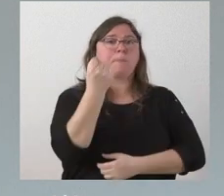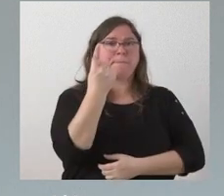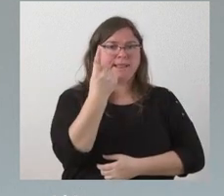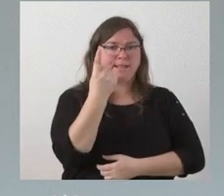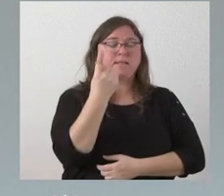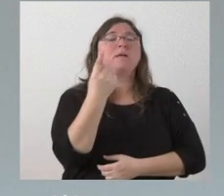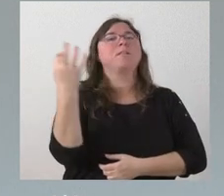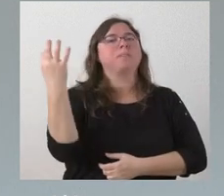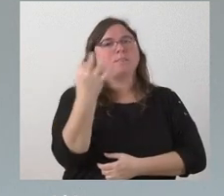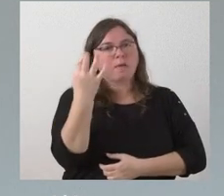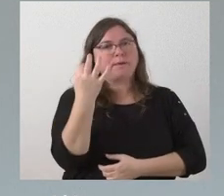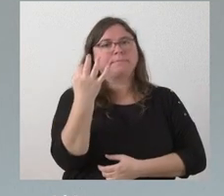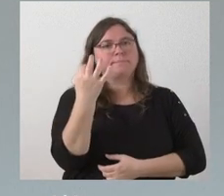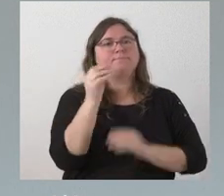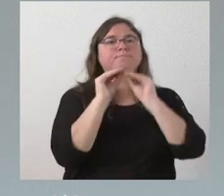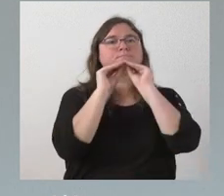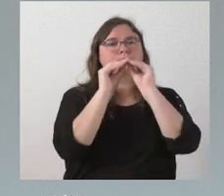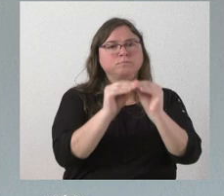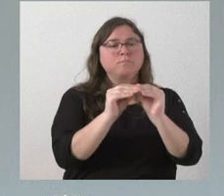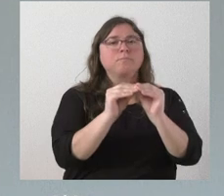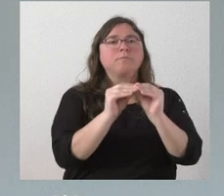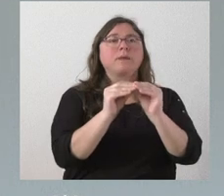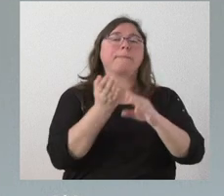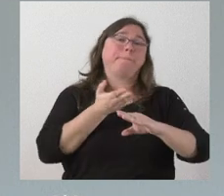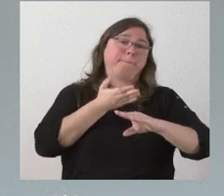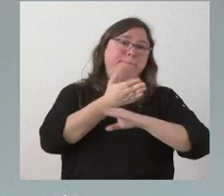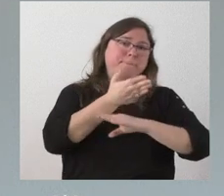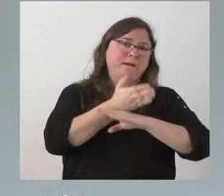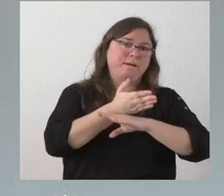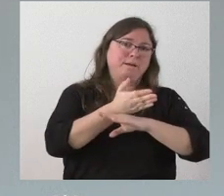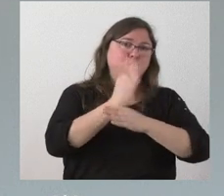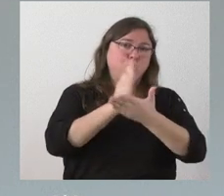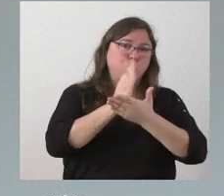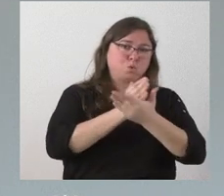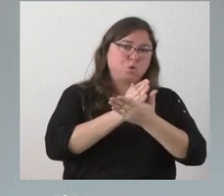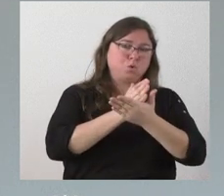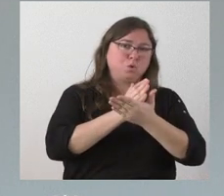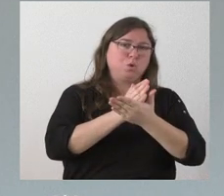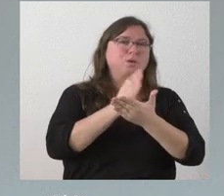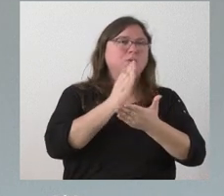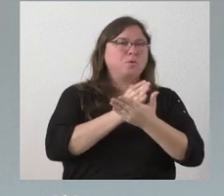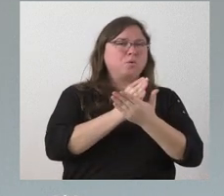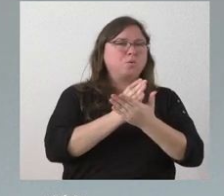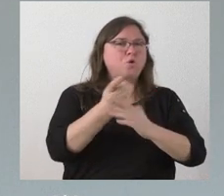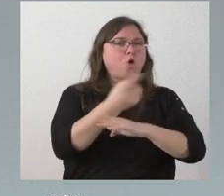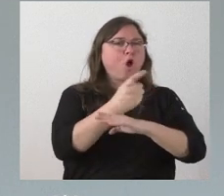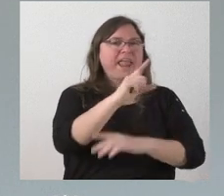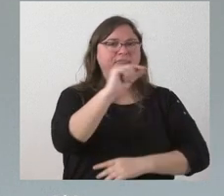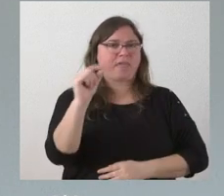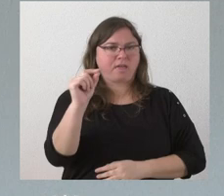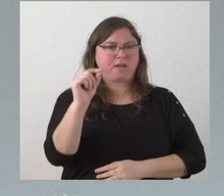tienen la obligación de llevar a cabo tanto la presencia en esos cursos que son de 100 horas